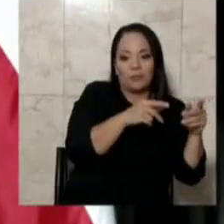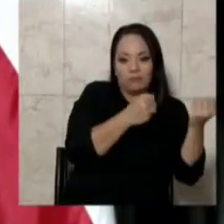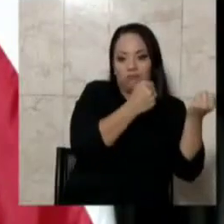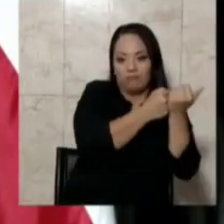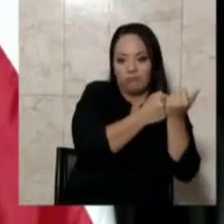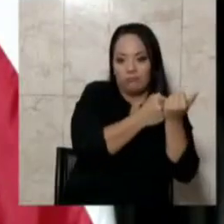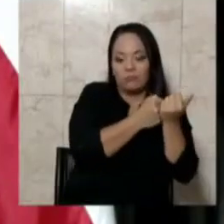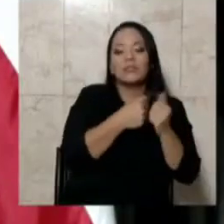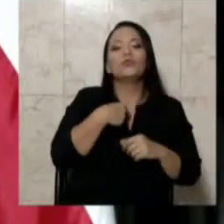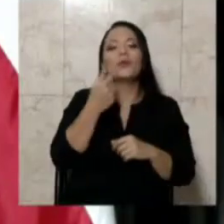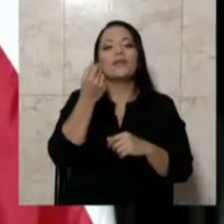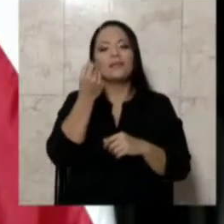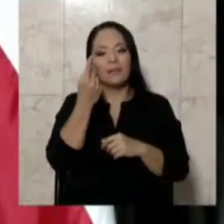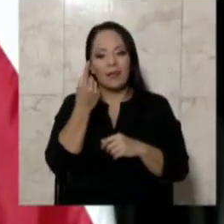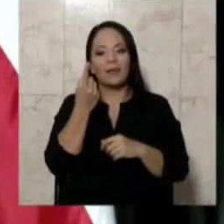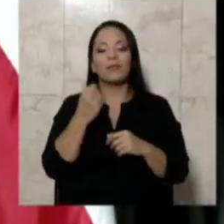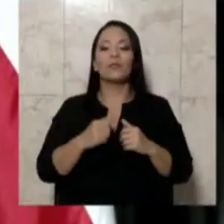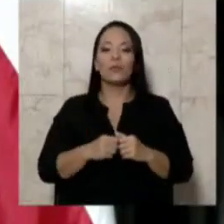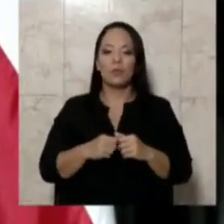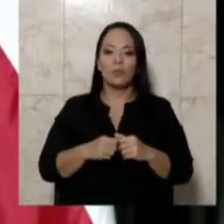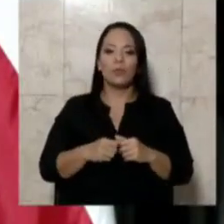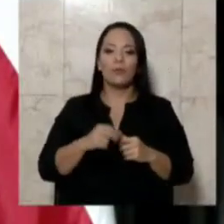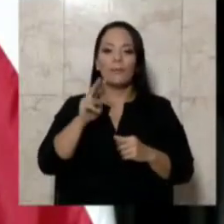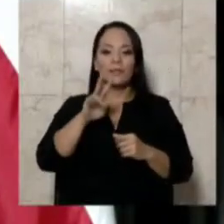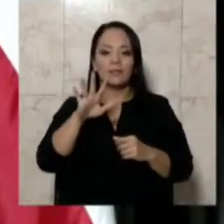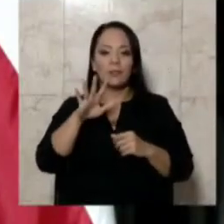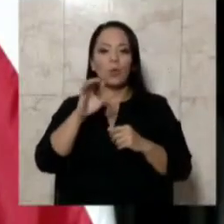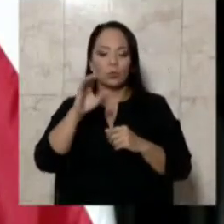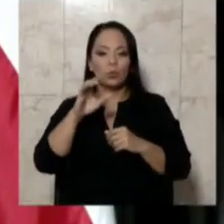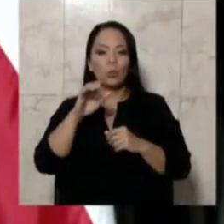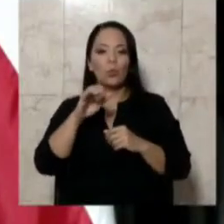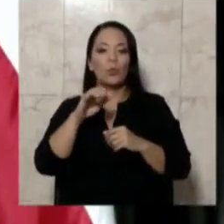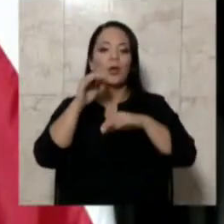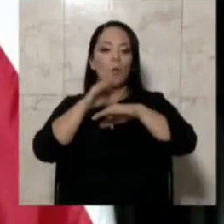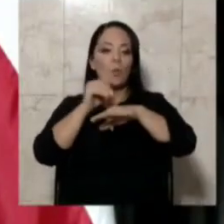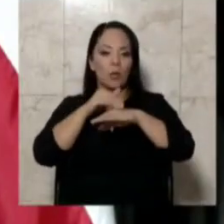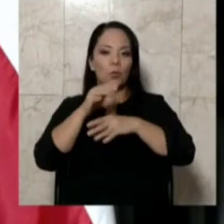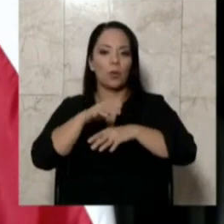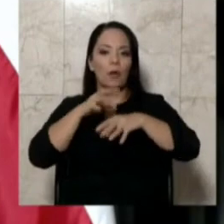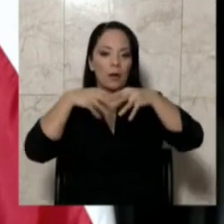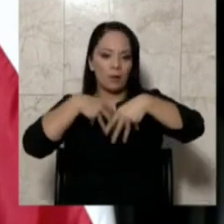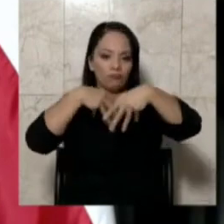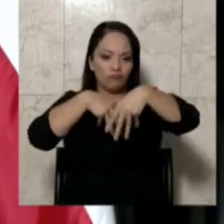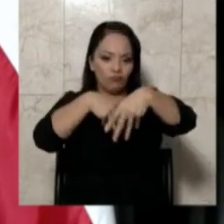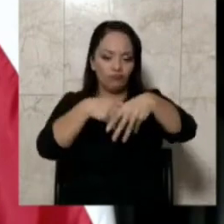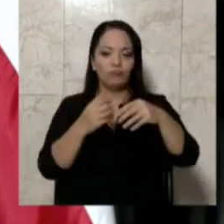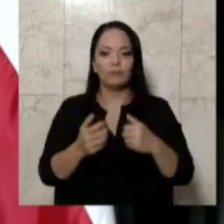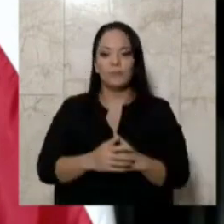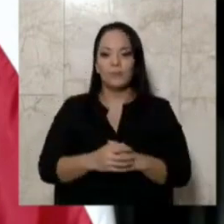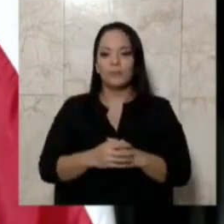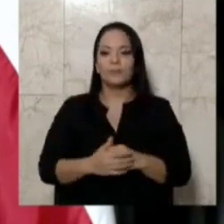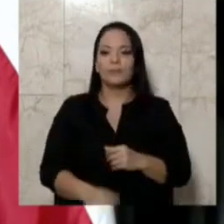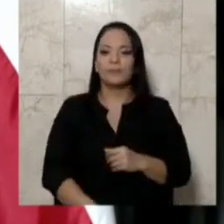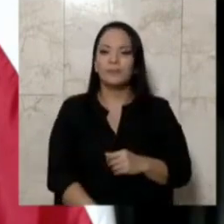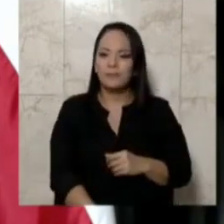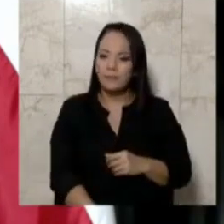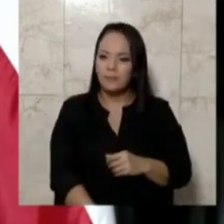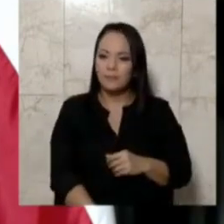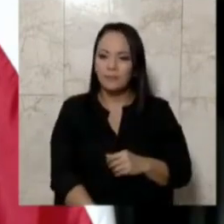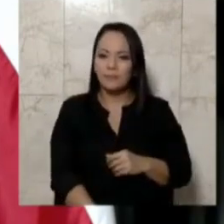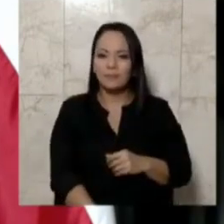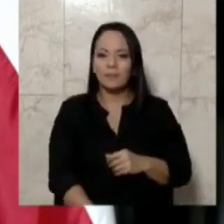Sí, entiendo que hay una convocatoria para el 25 de octubre. De hecho, me preocupa muchísimo que,